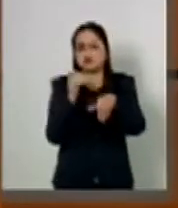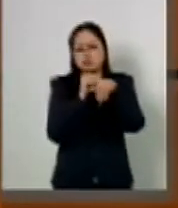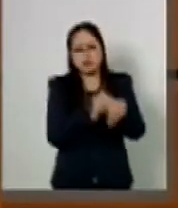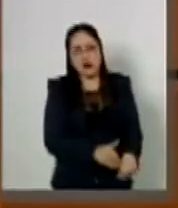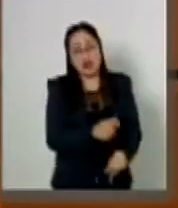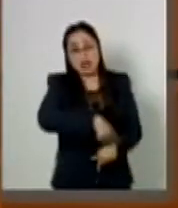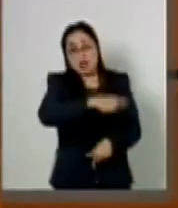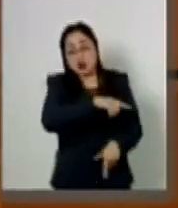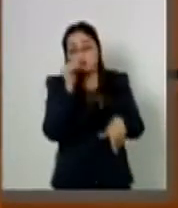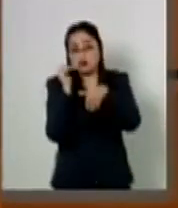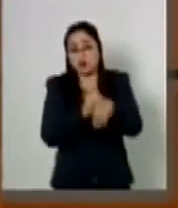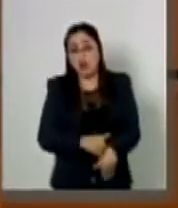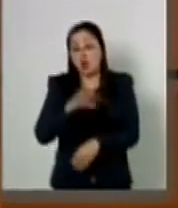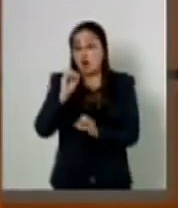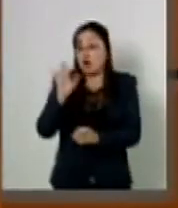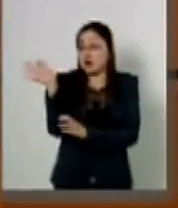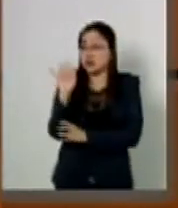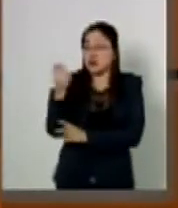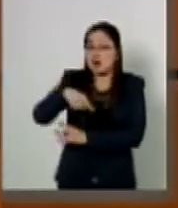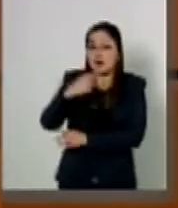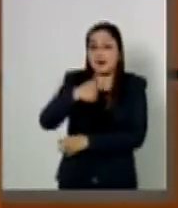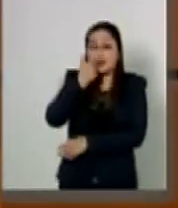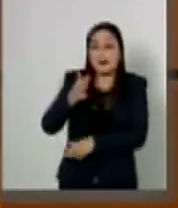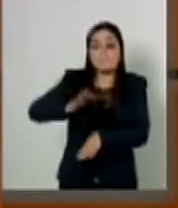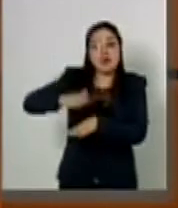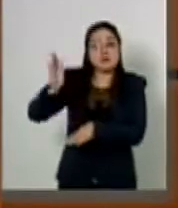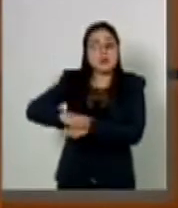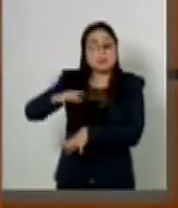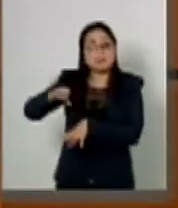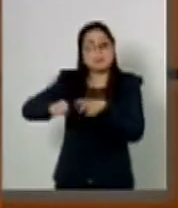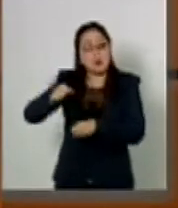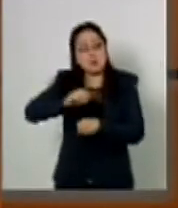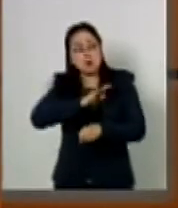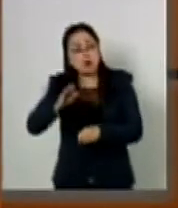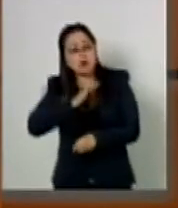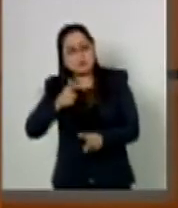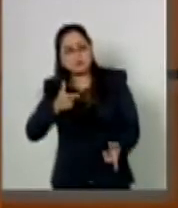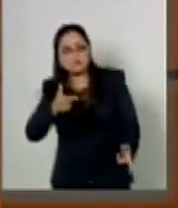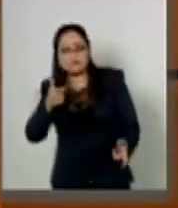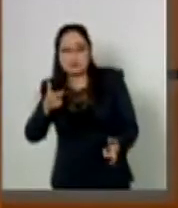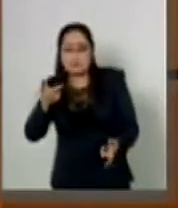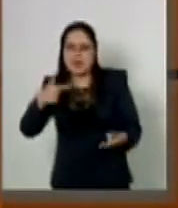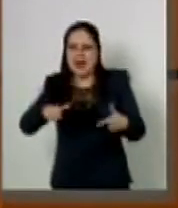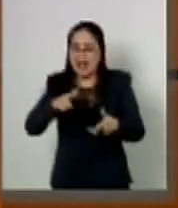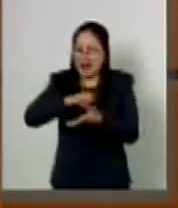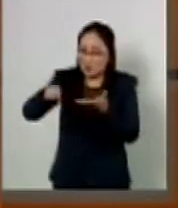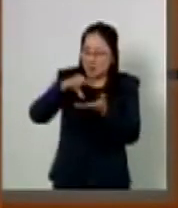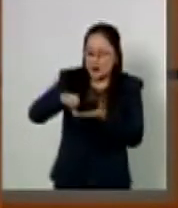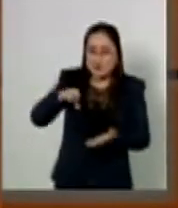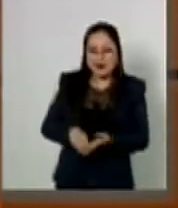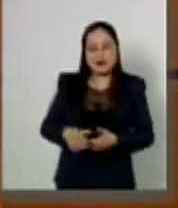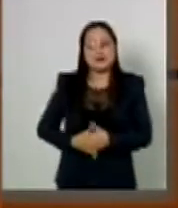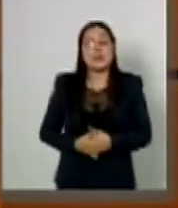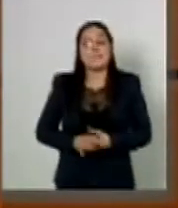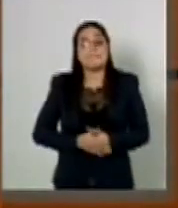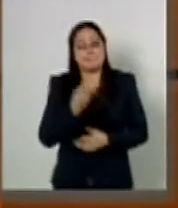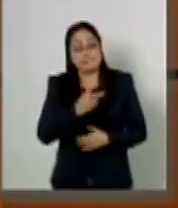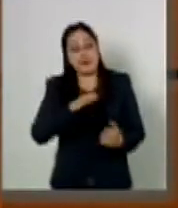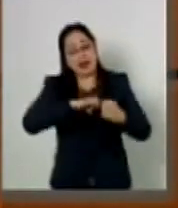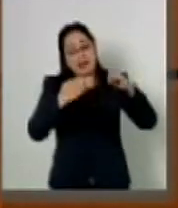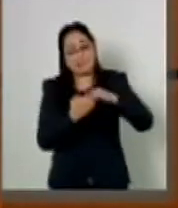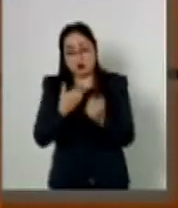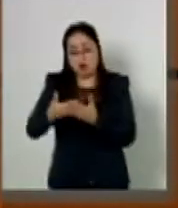para incrementar considerablemente su capacidad de fuego. Ese es el tamaño y el tipo de enemigo que